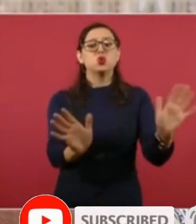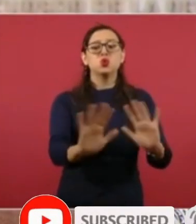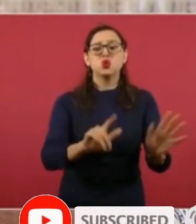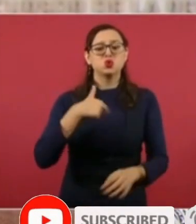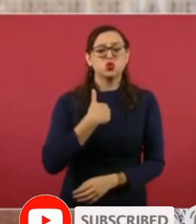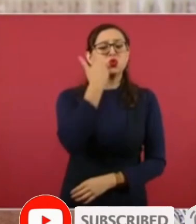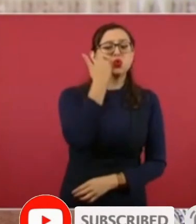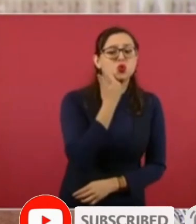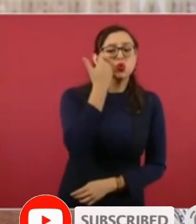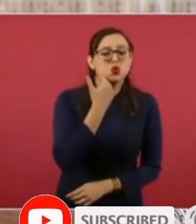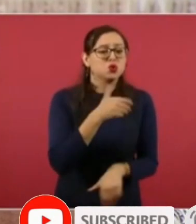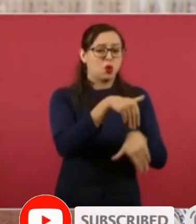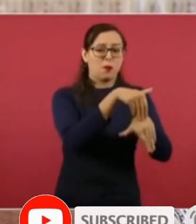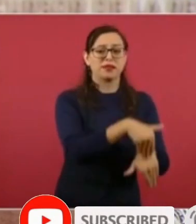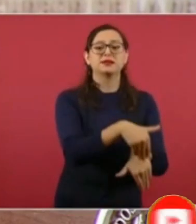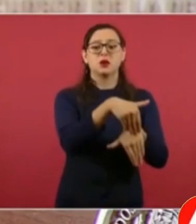hubiésemos hubiésemos